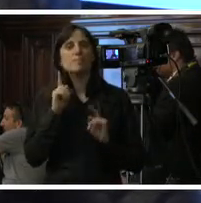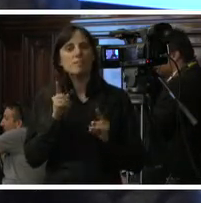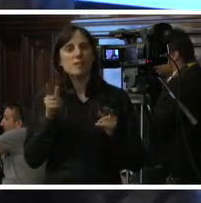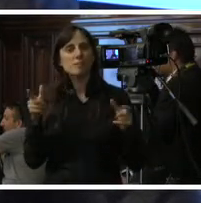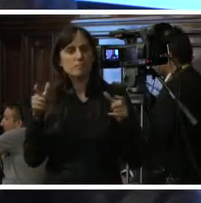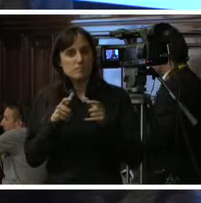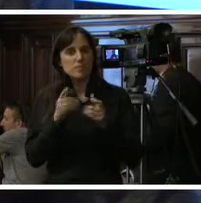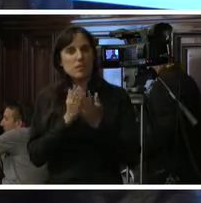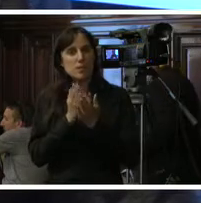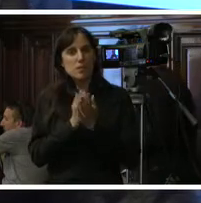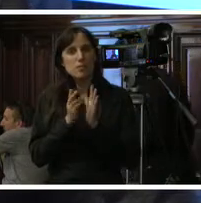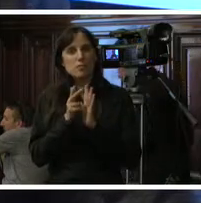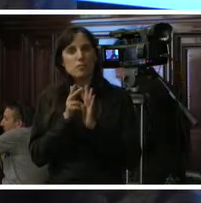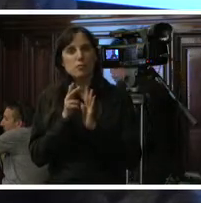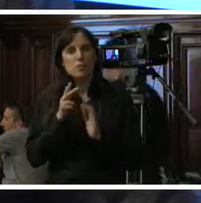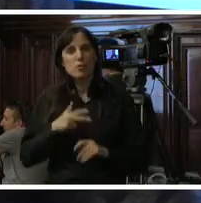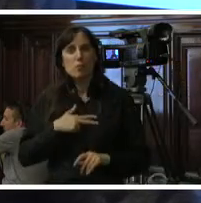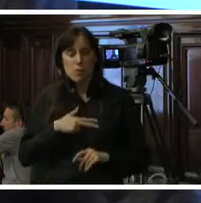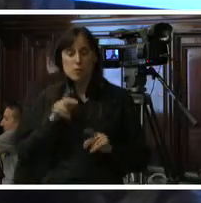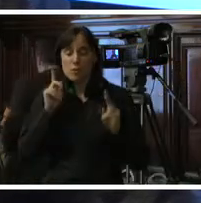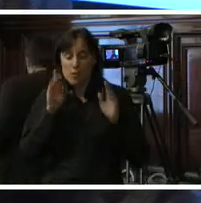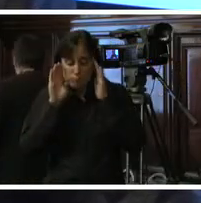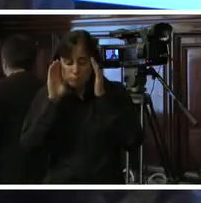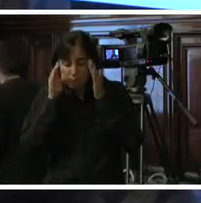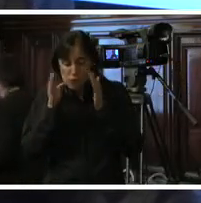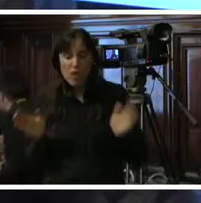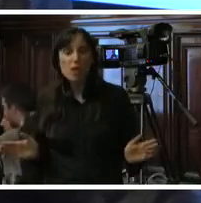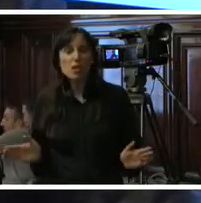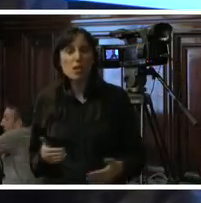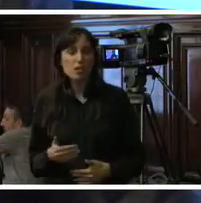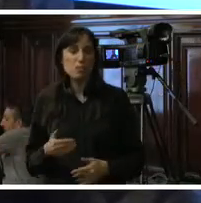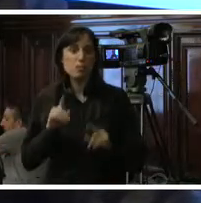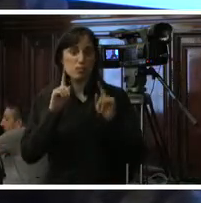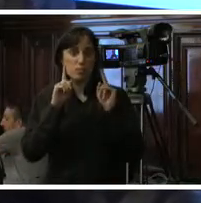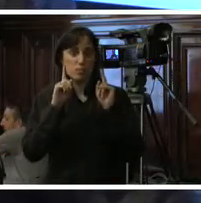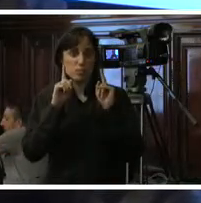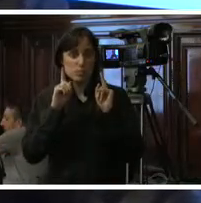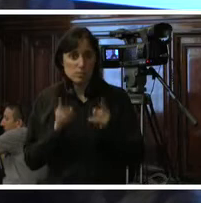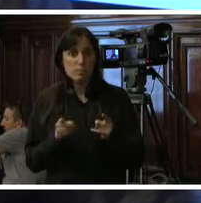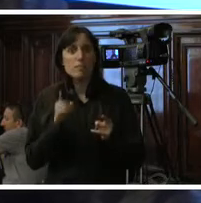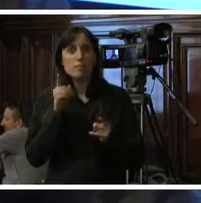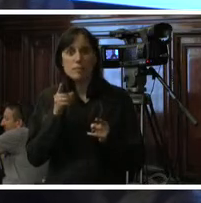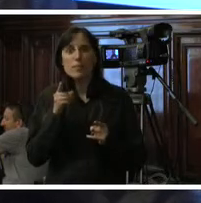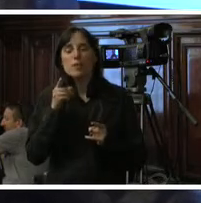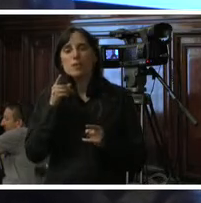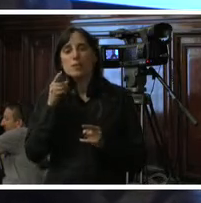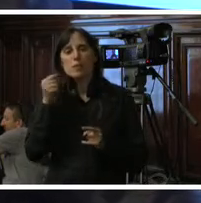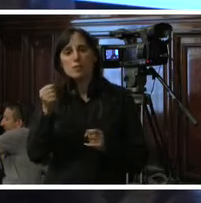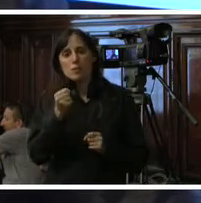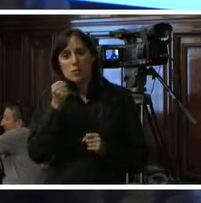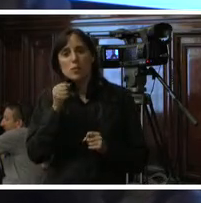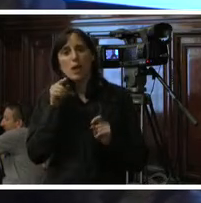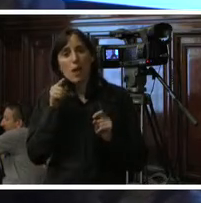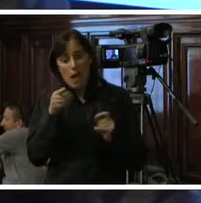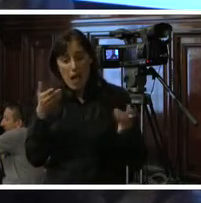y con enfoque de género porque esta epidemia también es un test de la ceguera de género que en estos